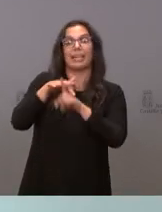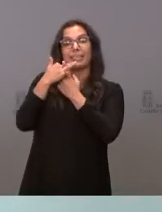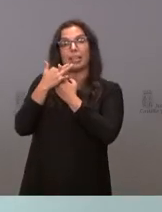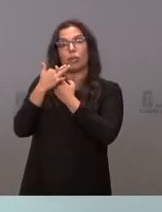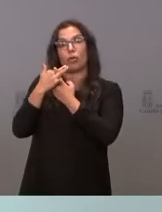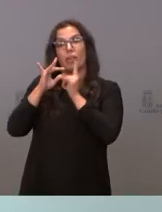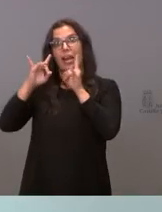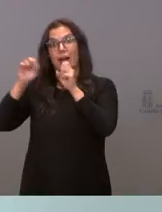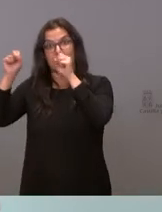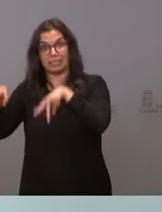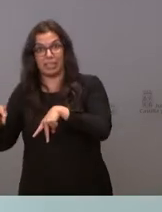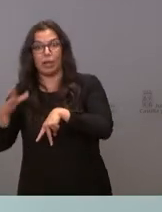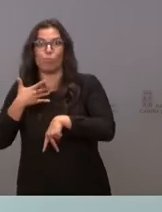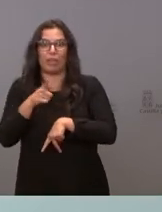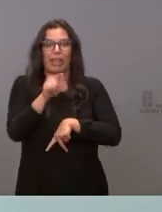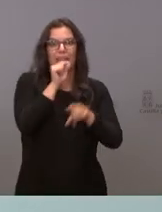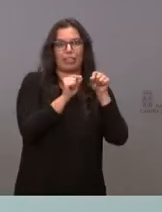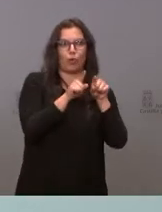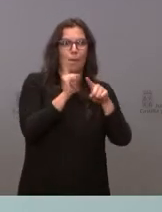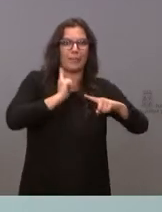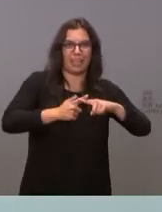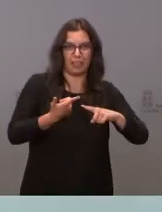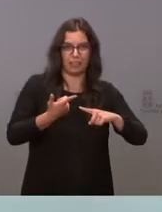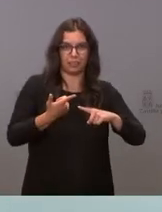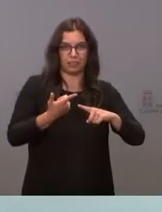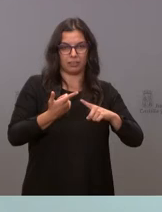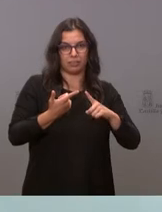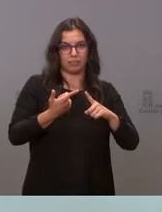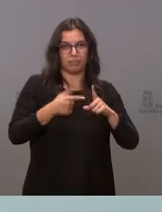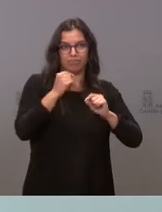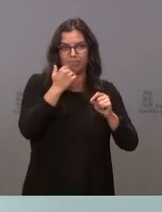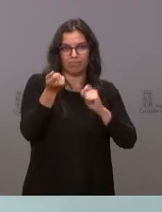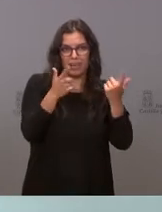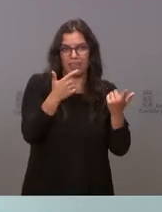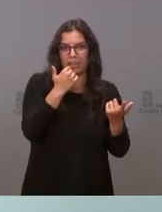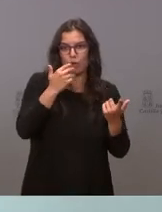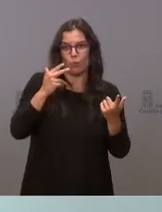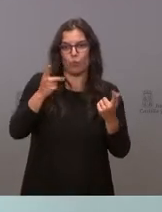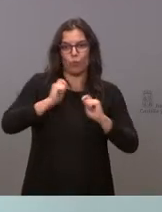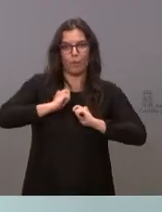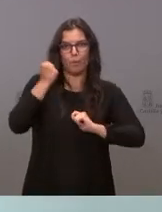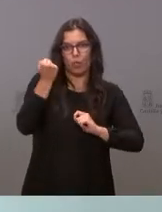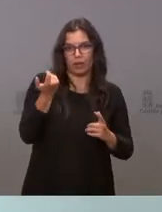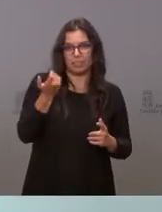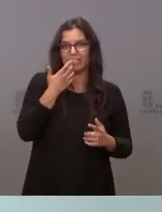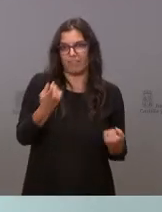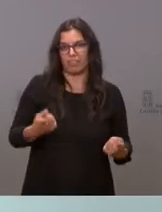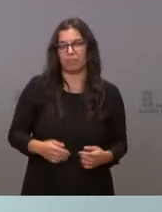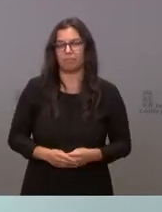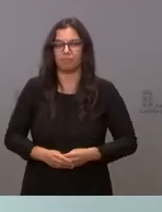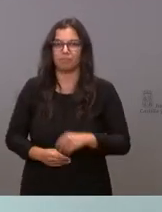esa situación, se pudieran tomar medidas de esta naturaleza si fuera necesario.